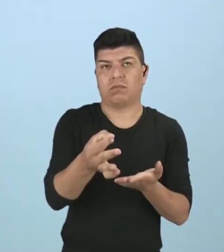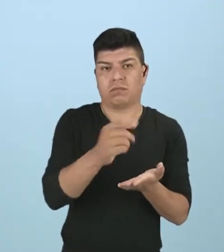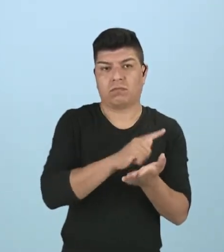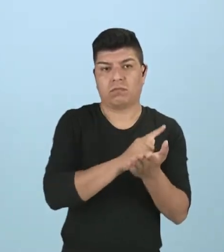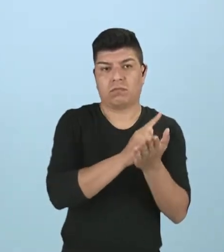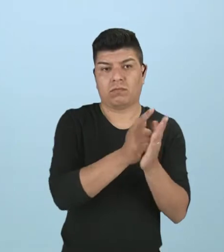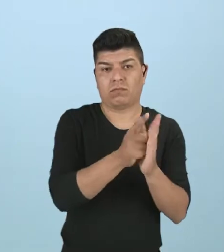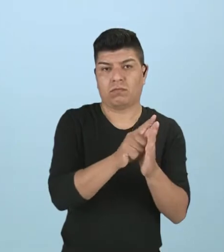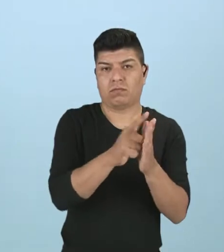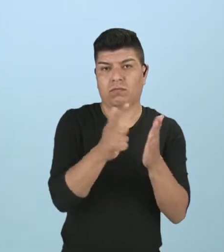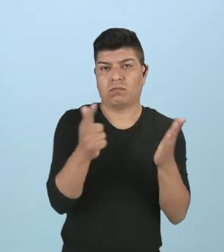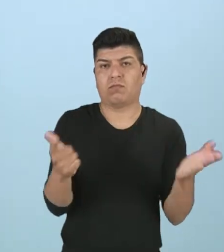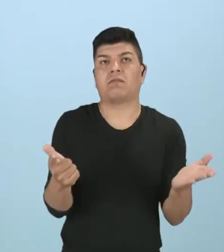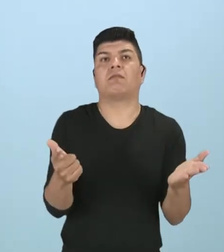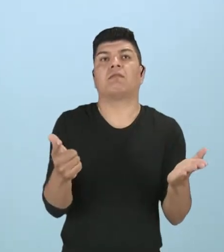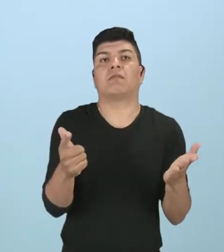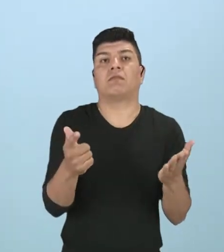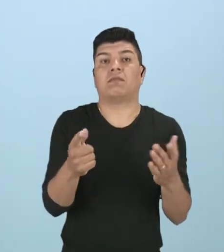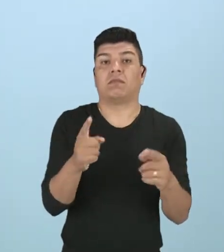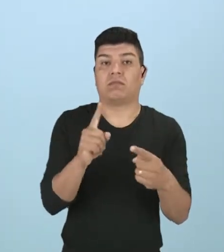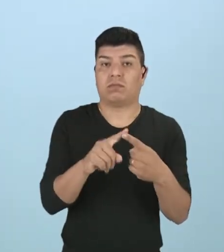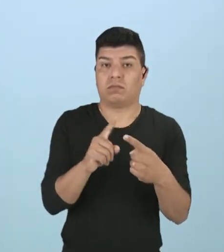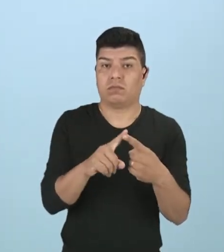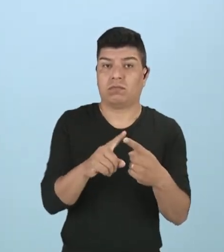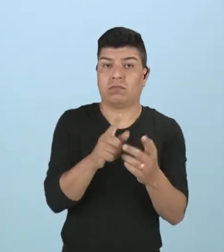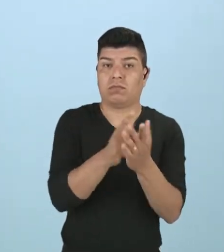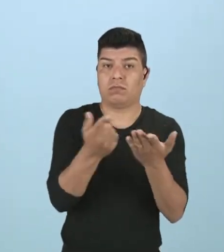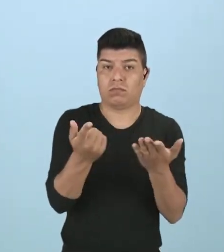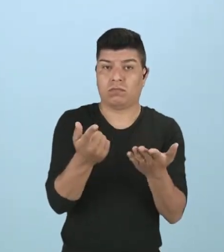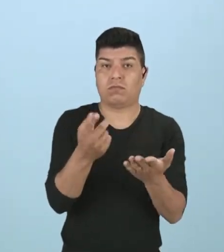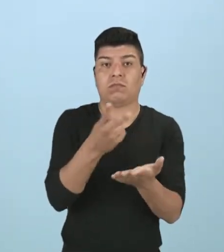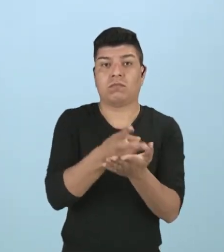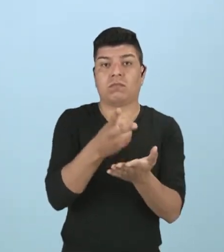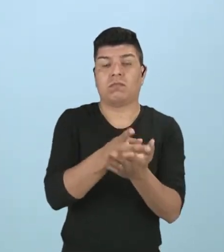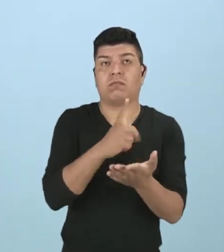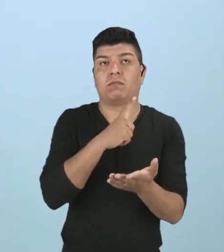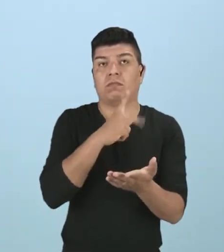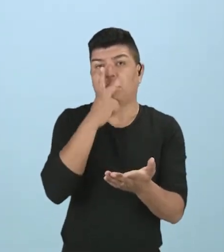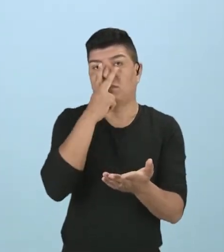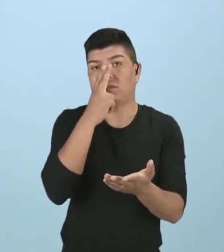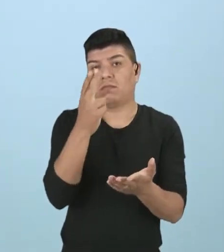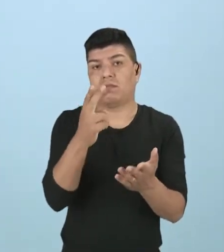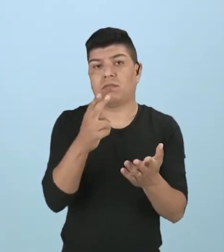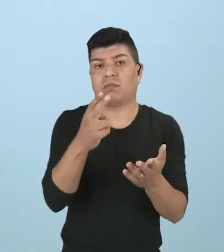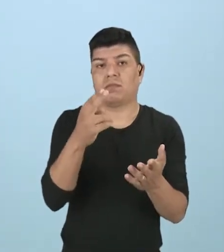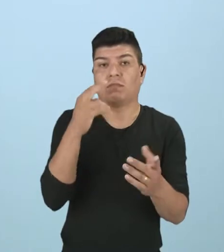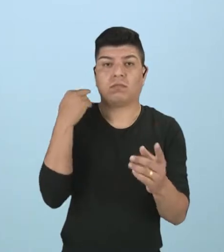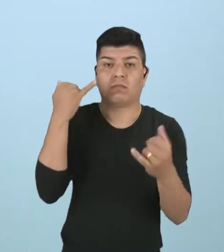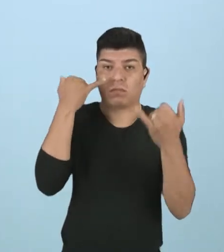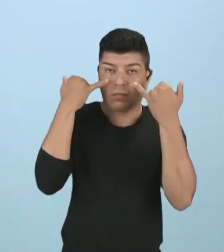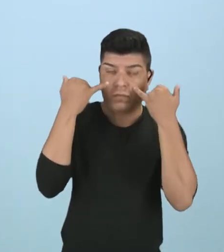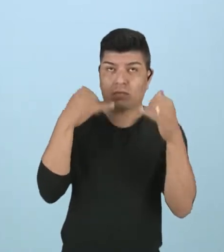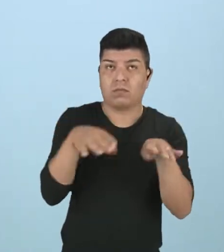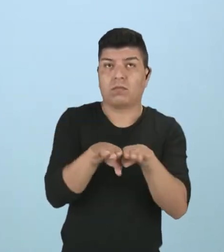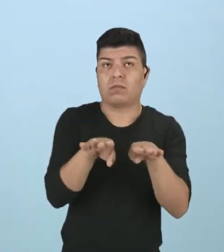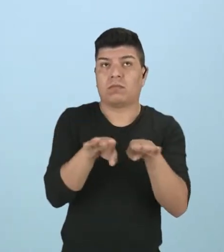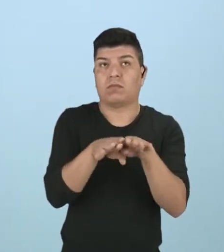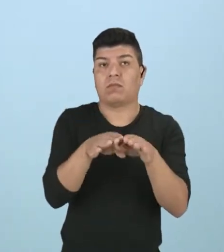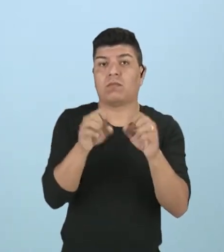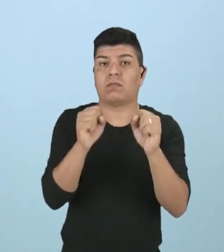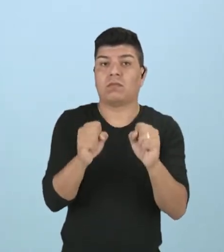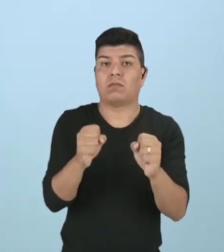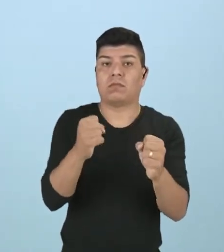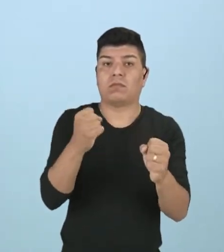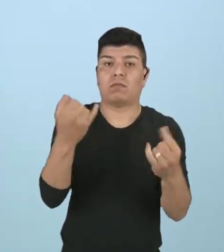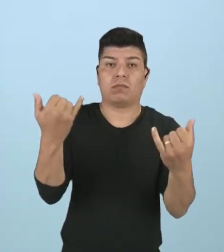un género jornalístico, por estar en los jornais, por se parecer con una noticia, o por nos dar